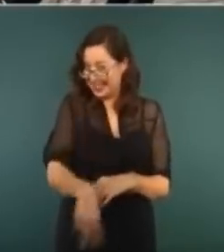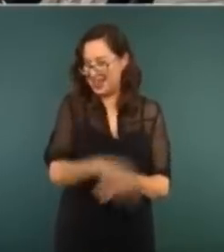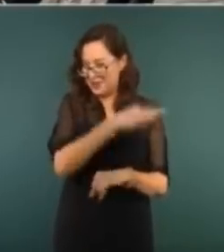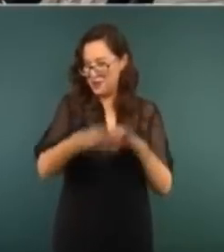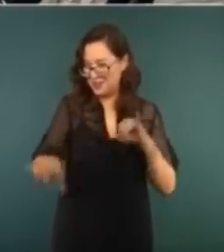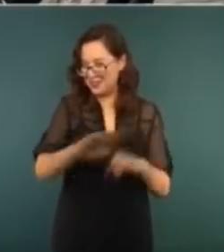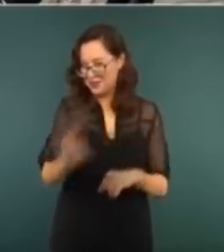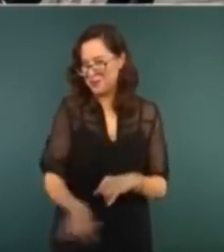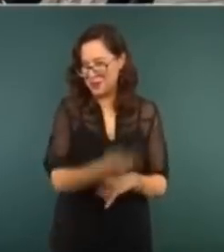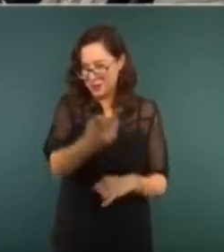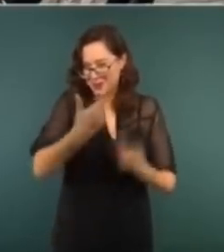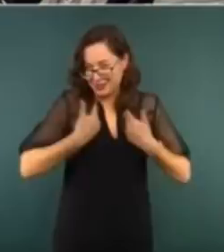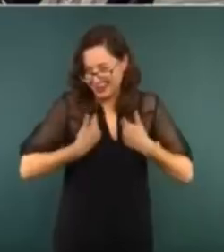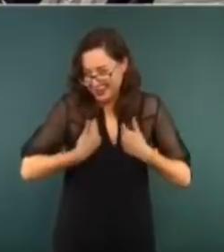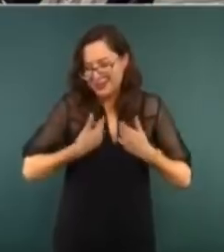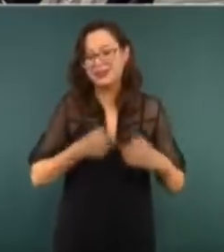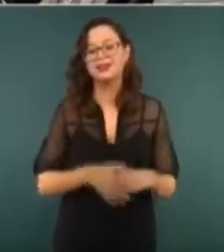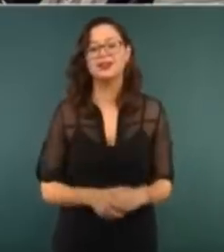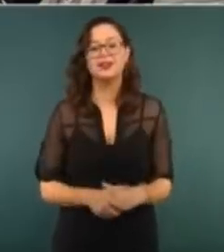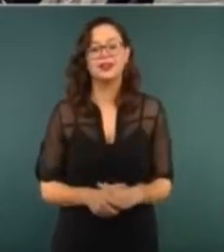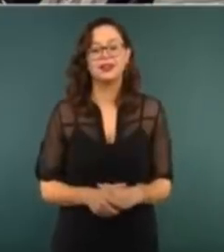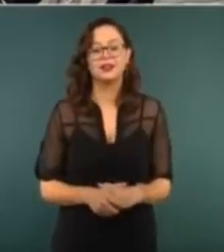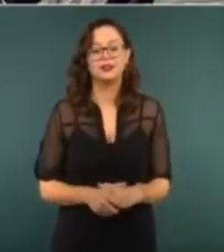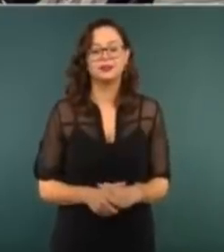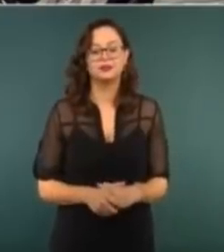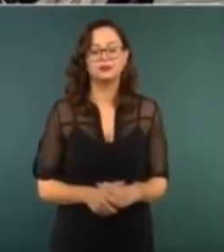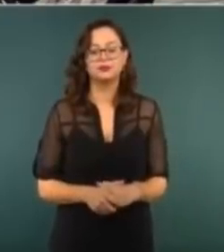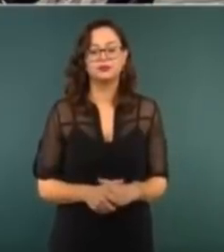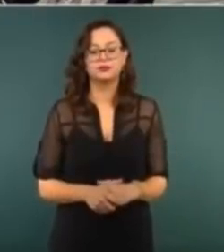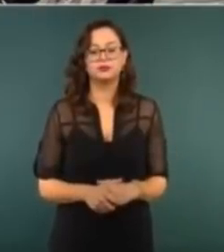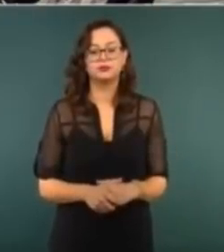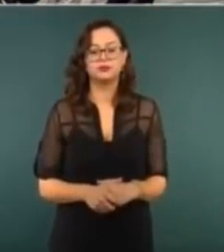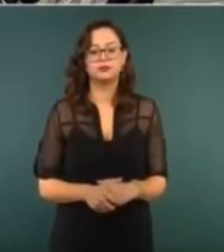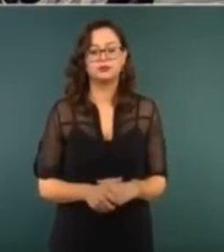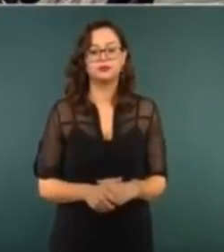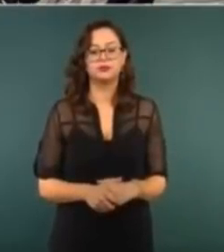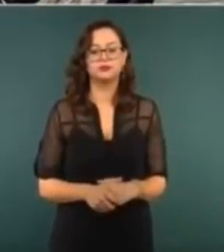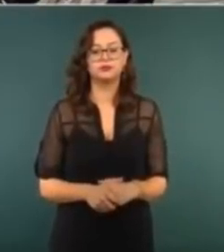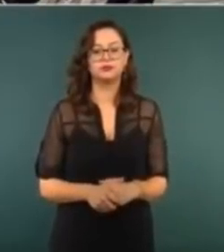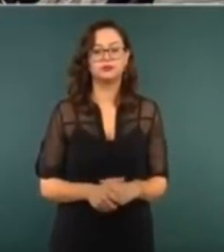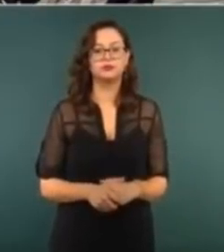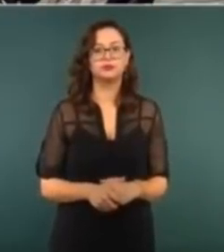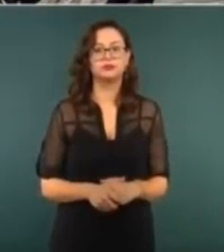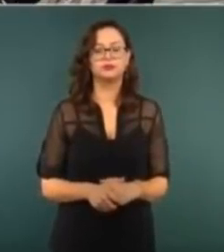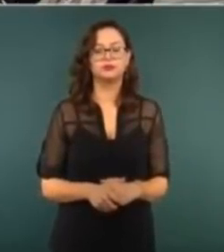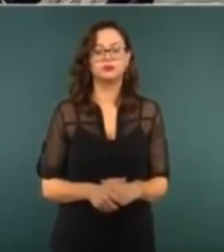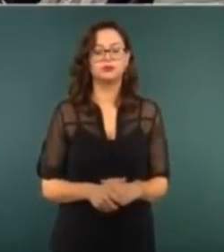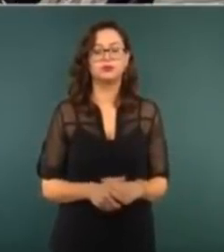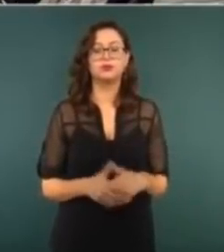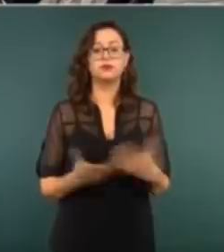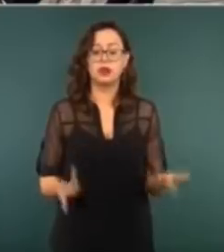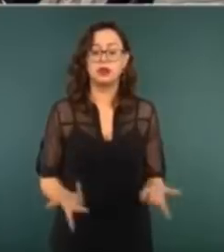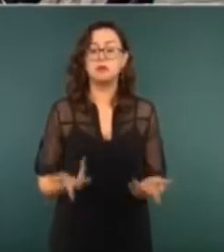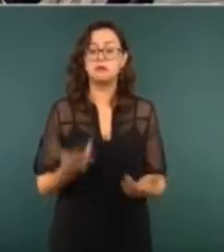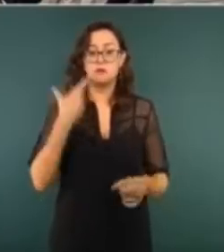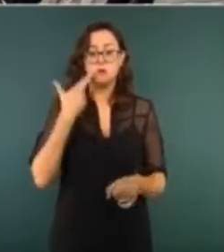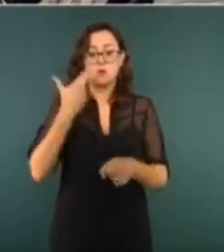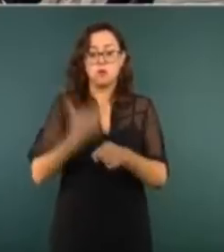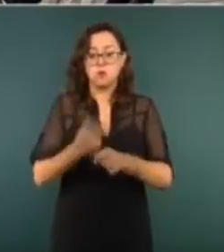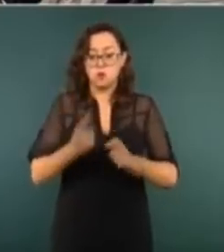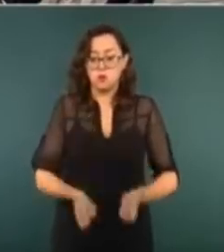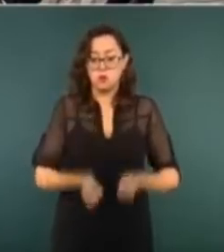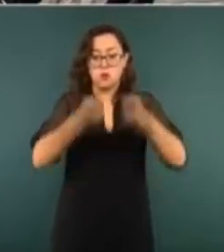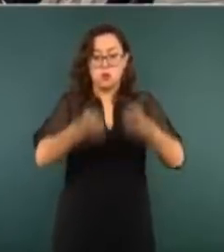de mi parte. Entiendo cuando habla sobre esta responsabilidad y este derecho que asume como